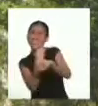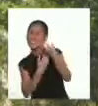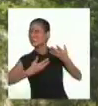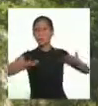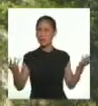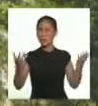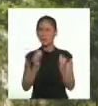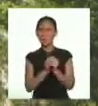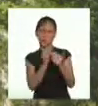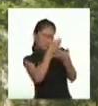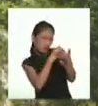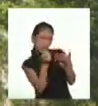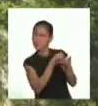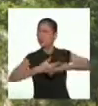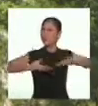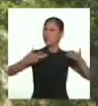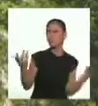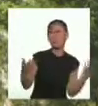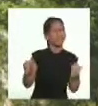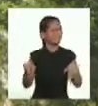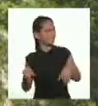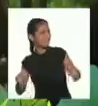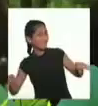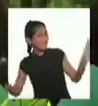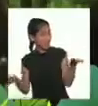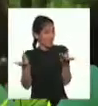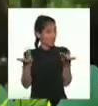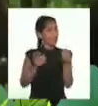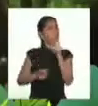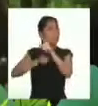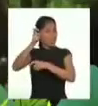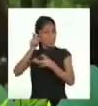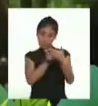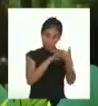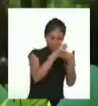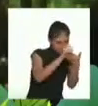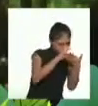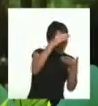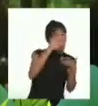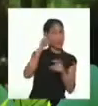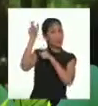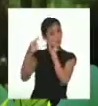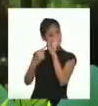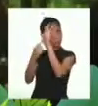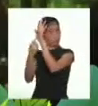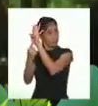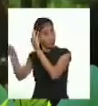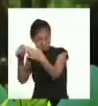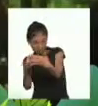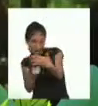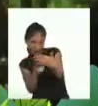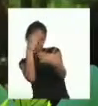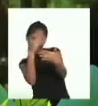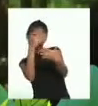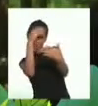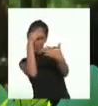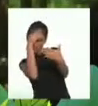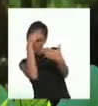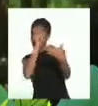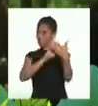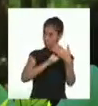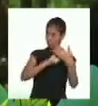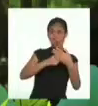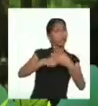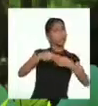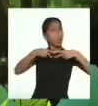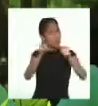Dime, ¿para qué escribirás esta leyenda? ¡Para que las demás puedan conocer más sobre las tradiciones horarias de la